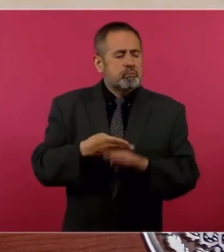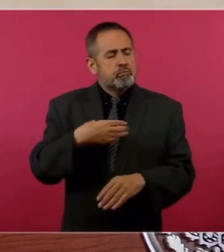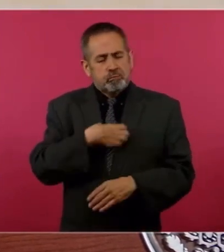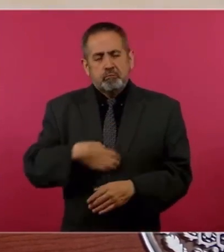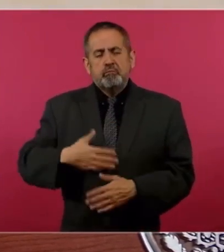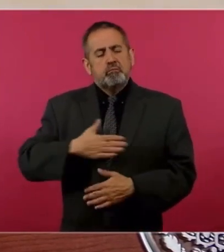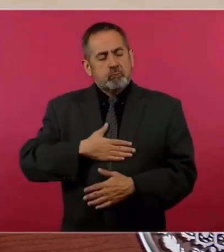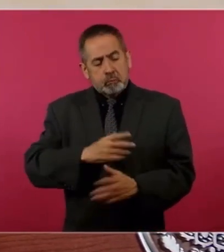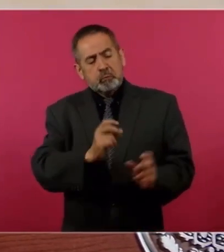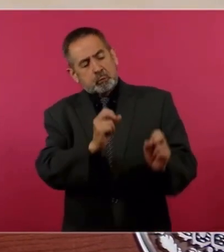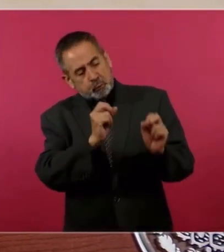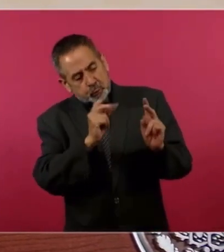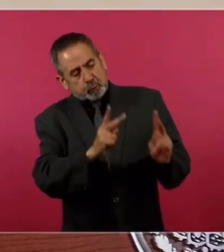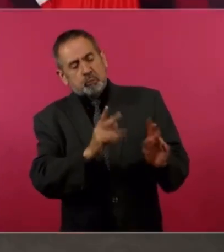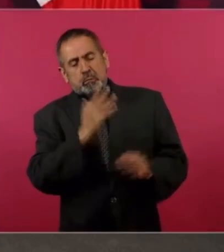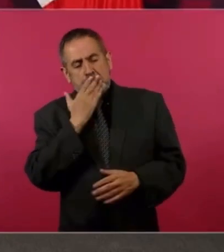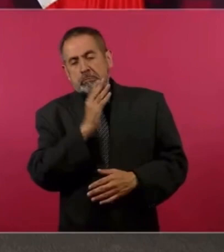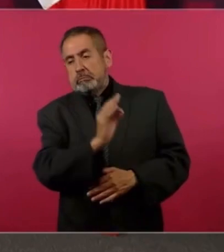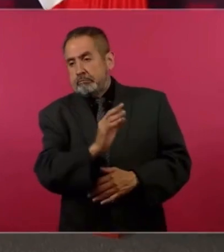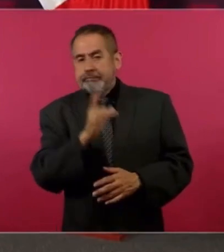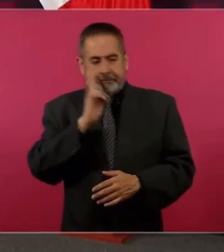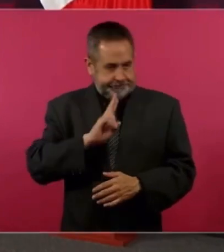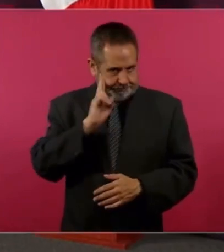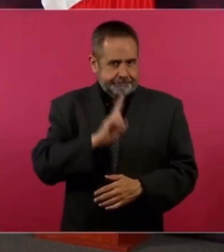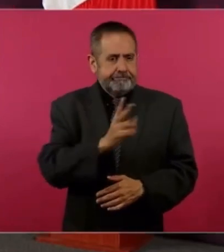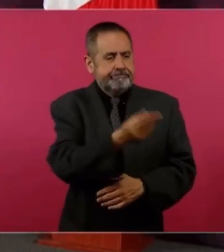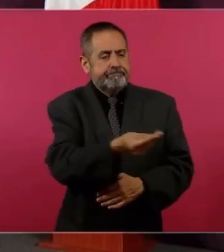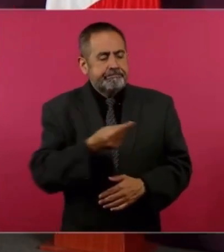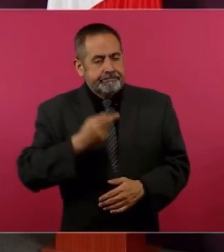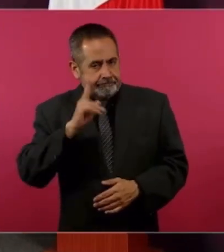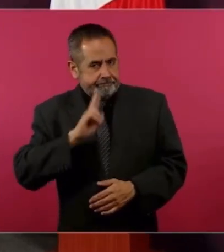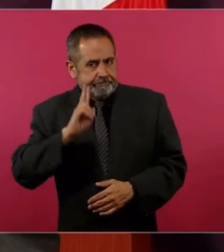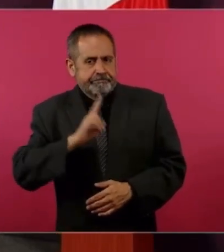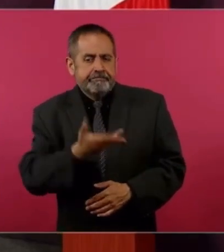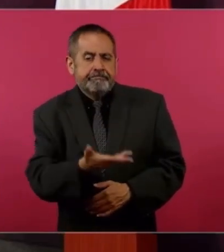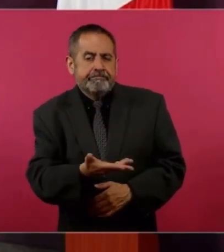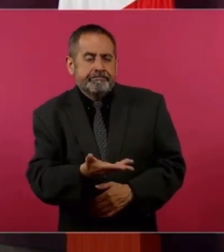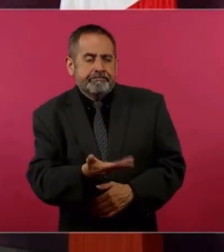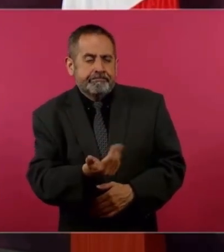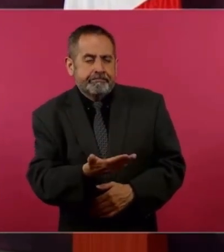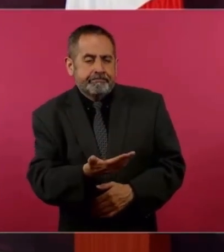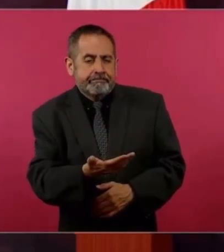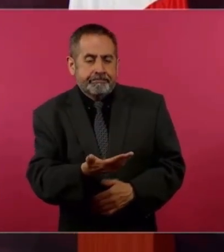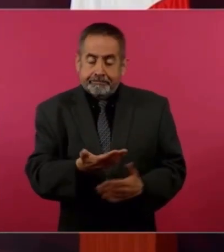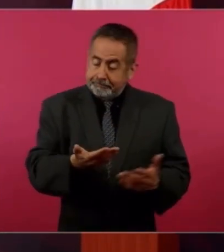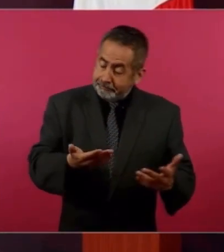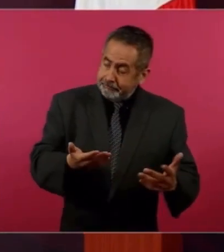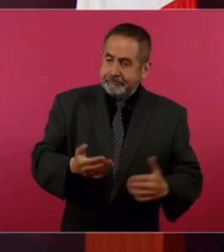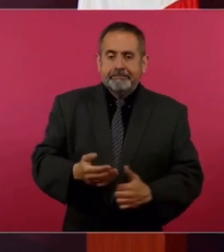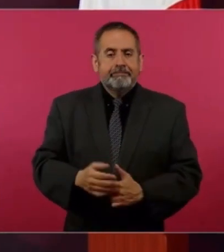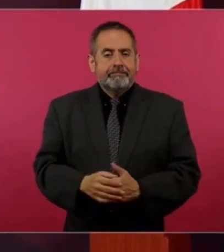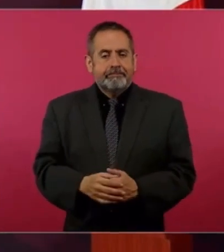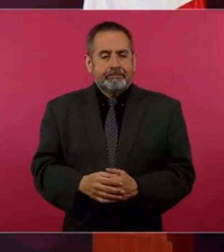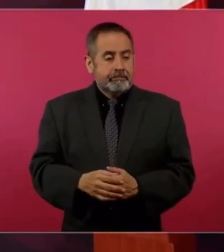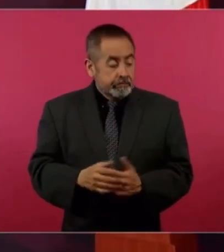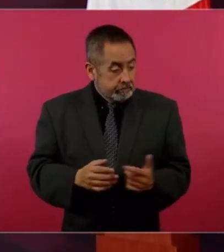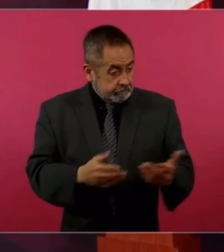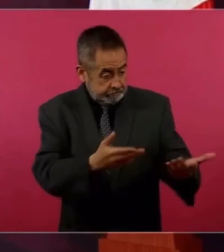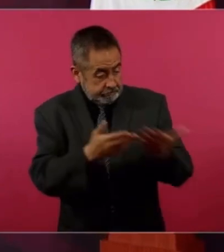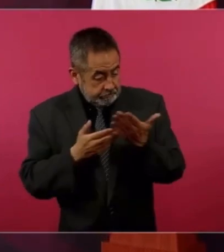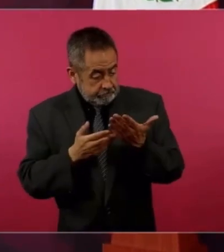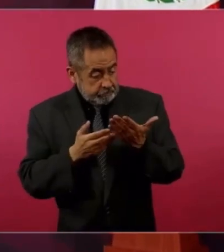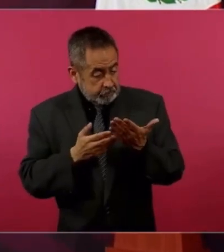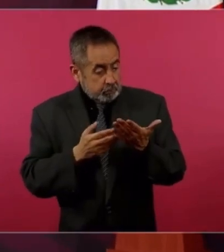y vamos a poder reconocer